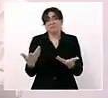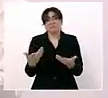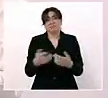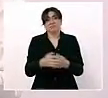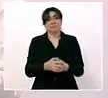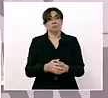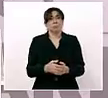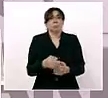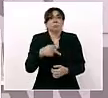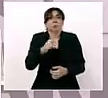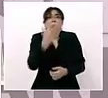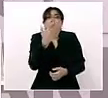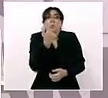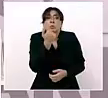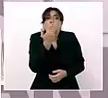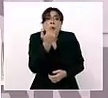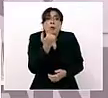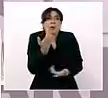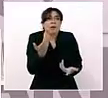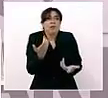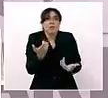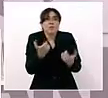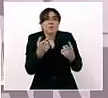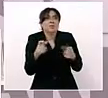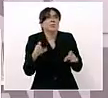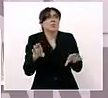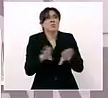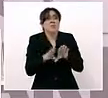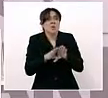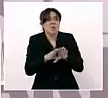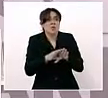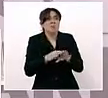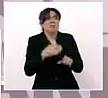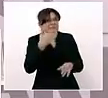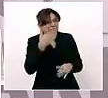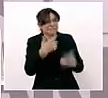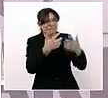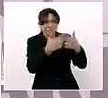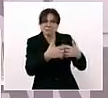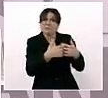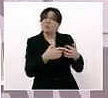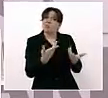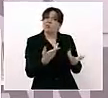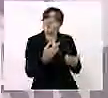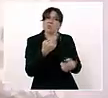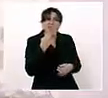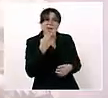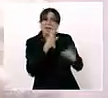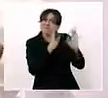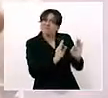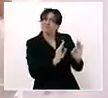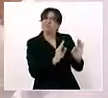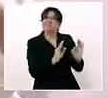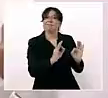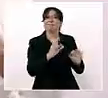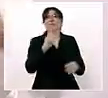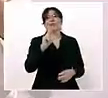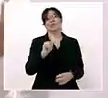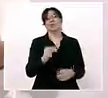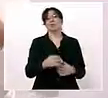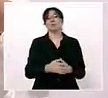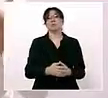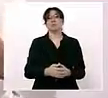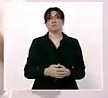operarlos a toda su capacidad. Y celebramos un convenio. Es el primer